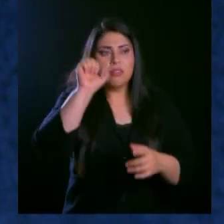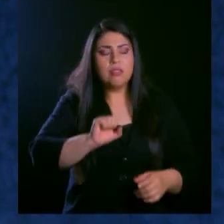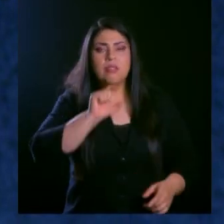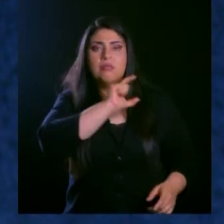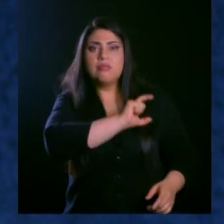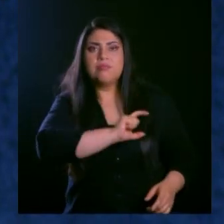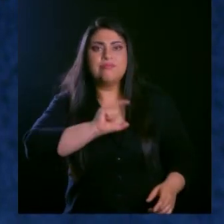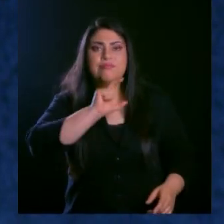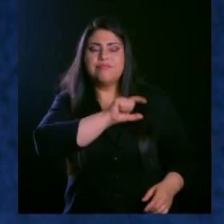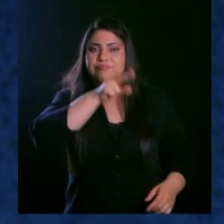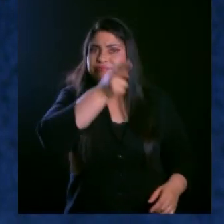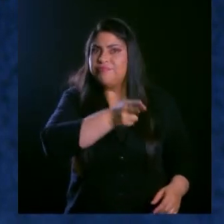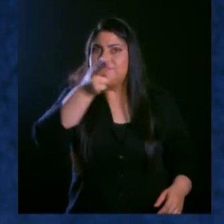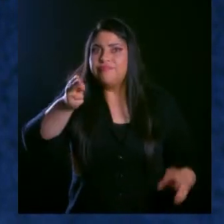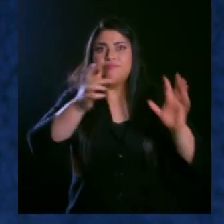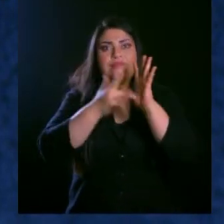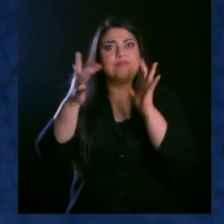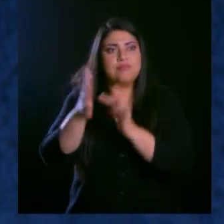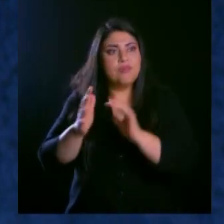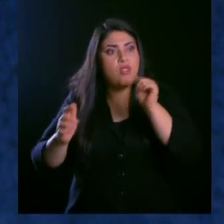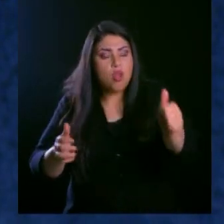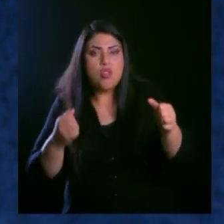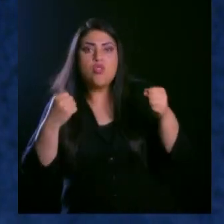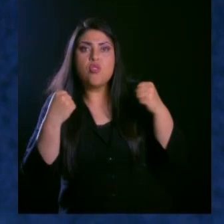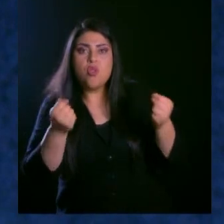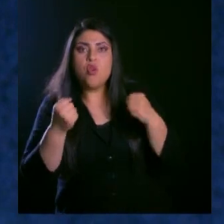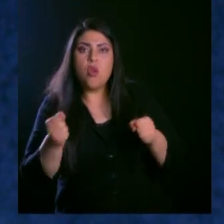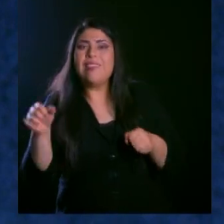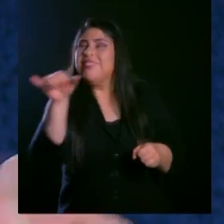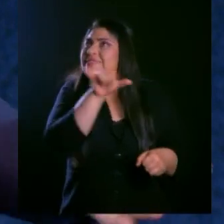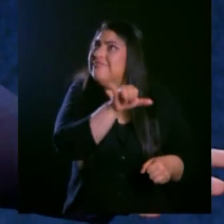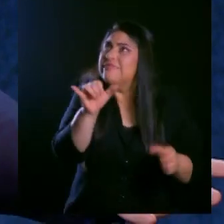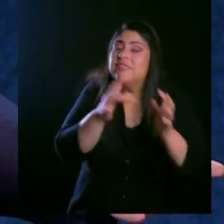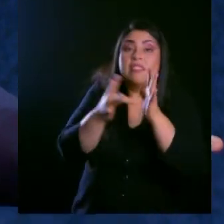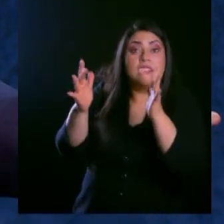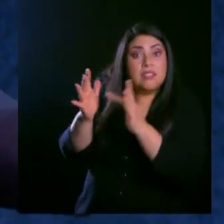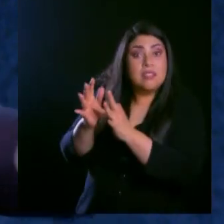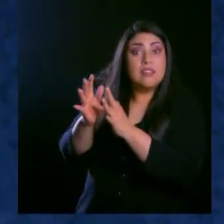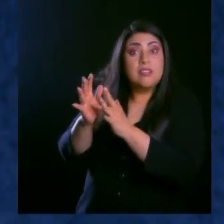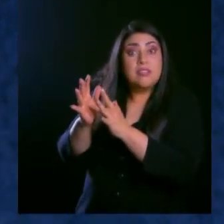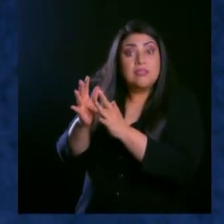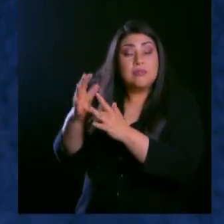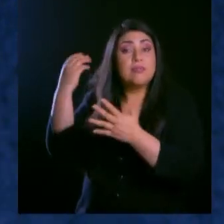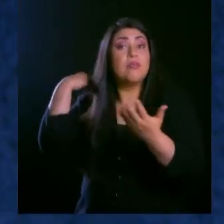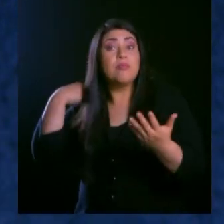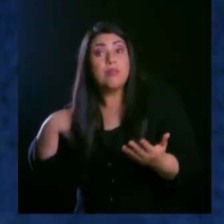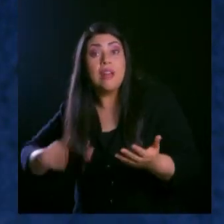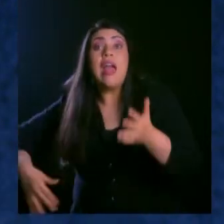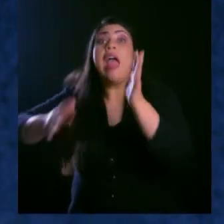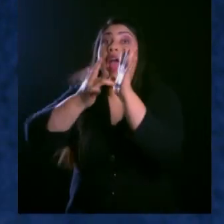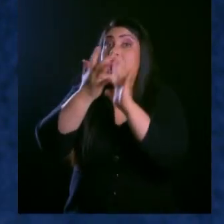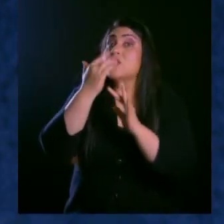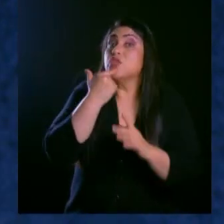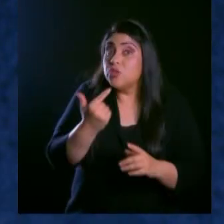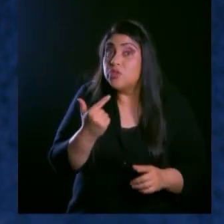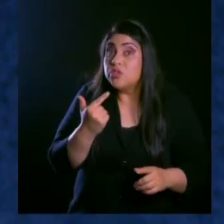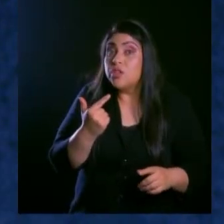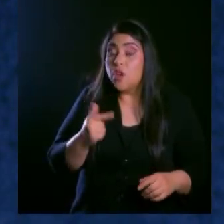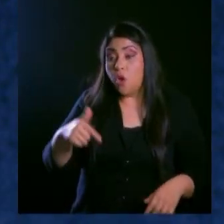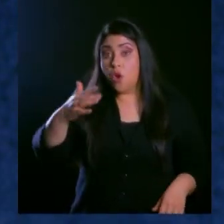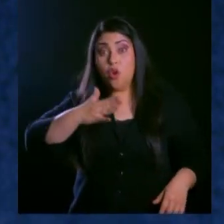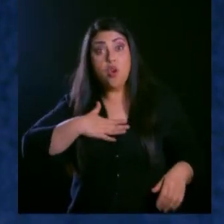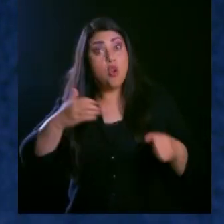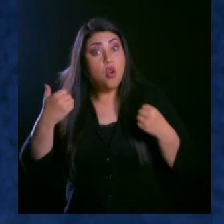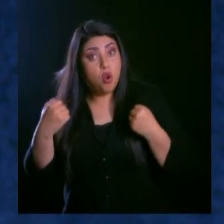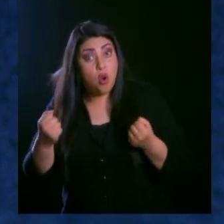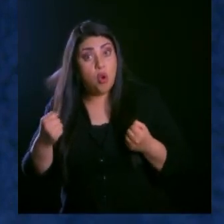igual a Jesús y que sus obras son iguales o mejores las que de Jesús. Porque él dijo, estas obras